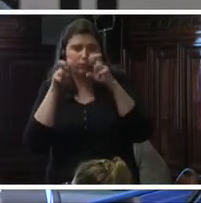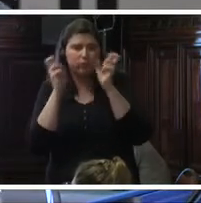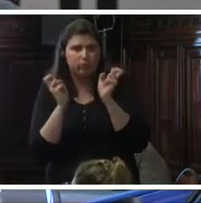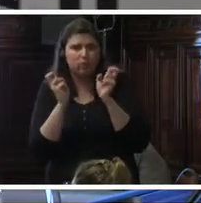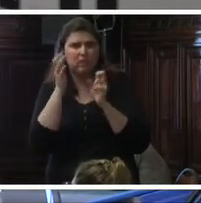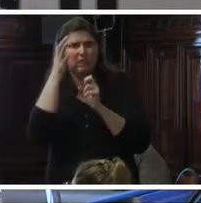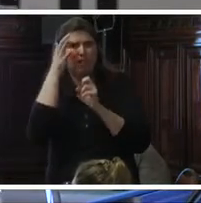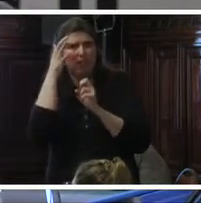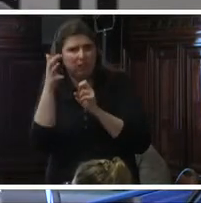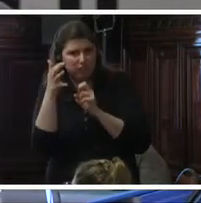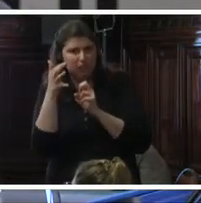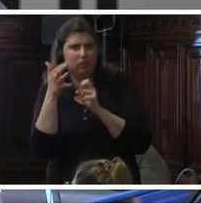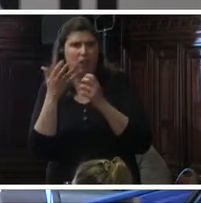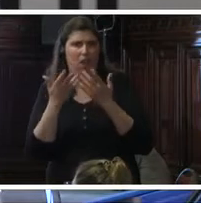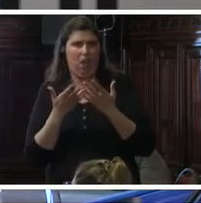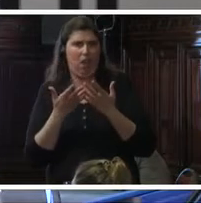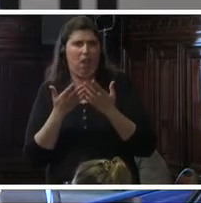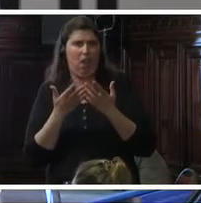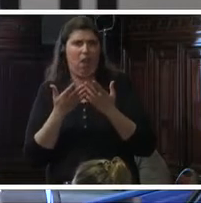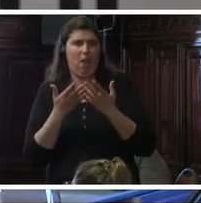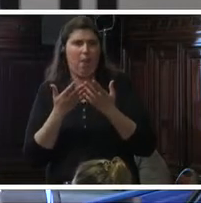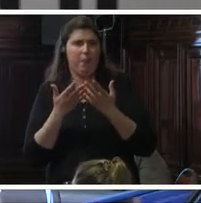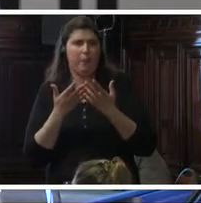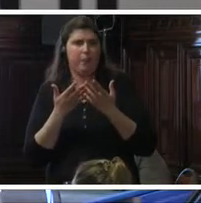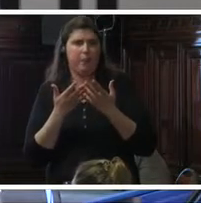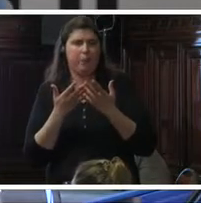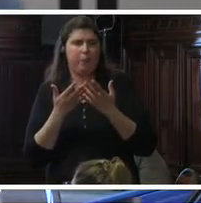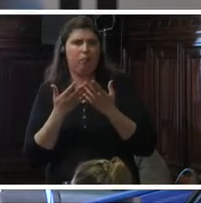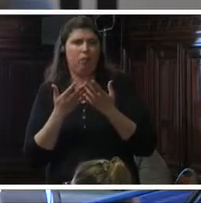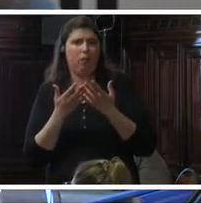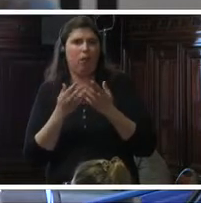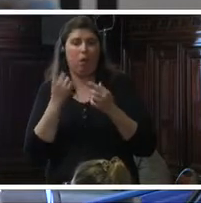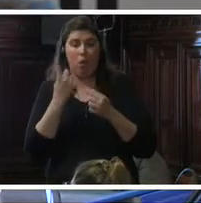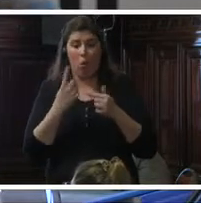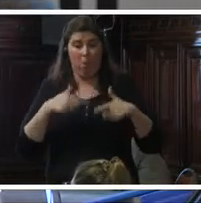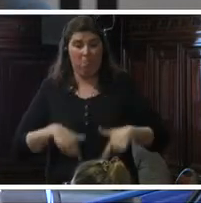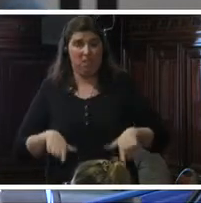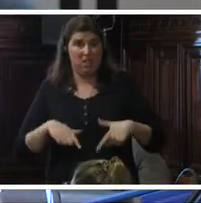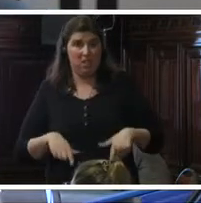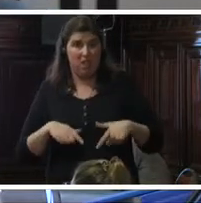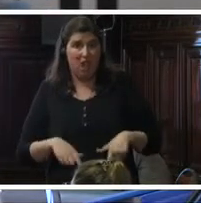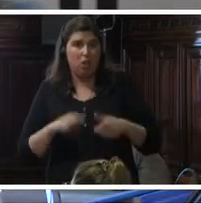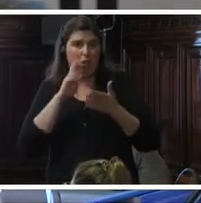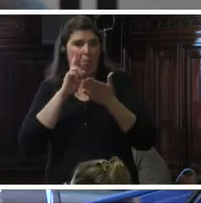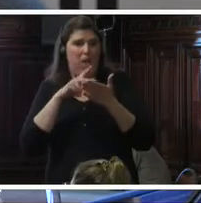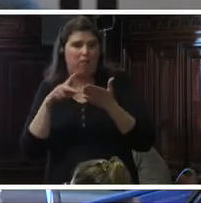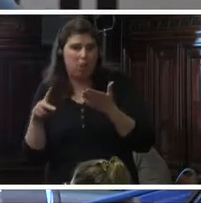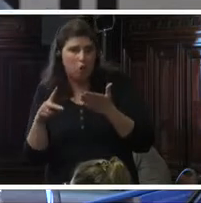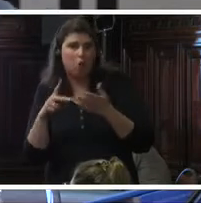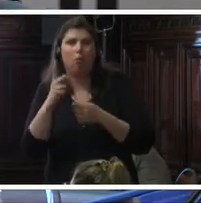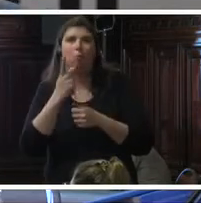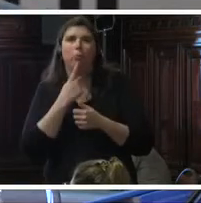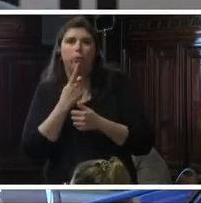científica de un ministerio de planificación de